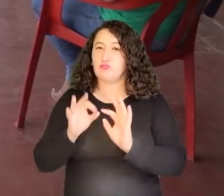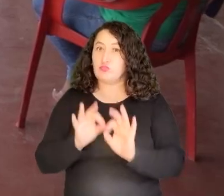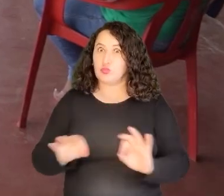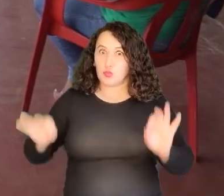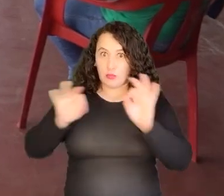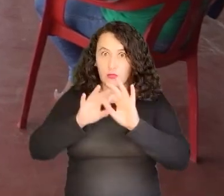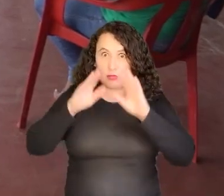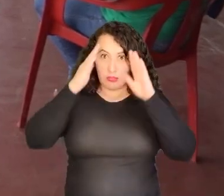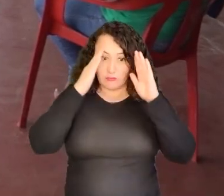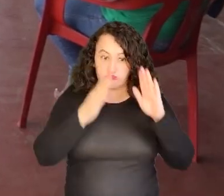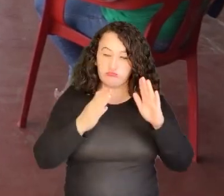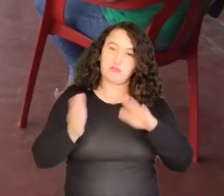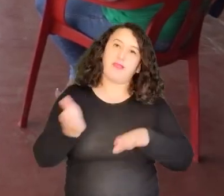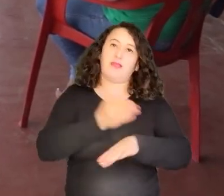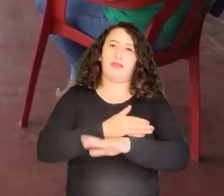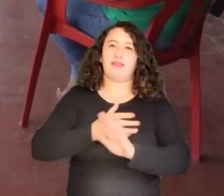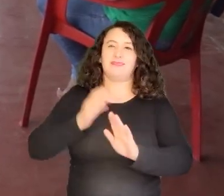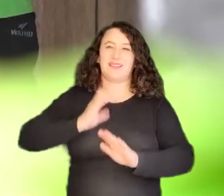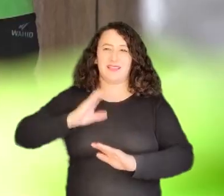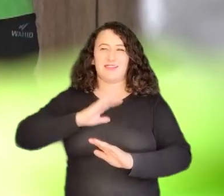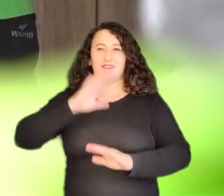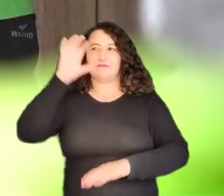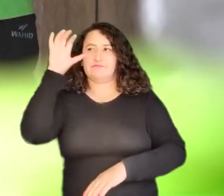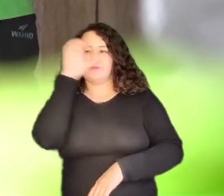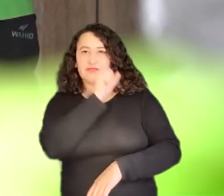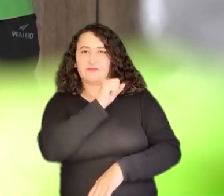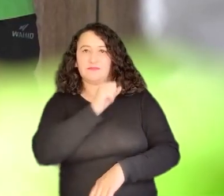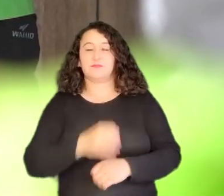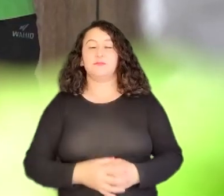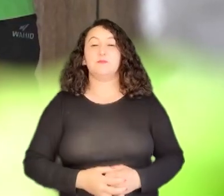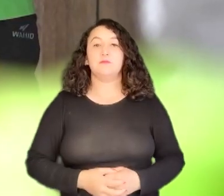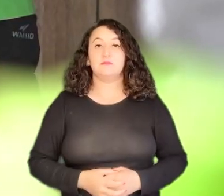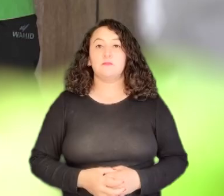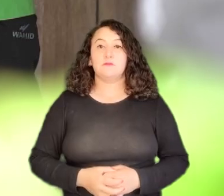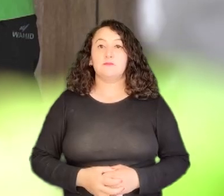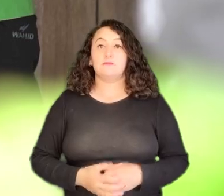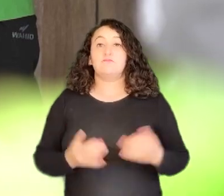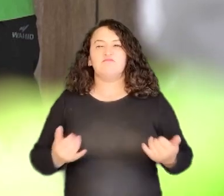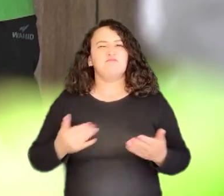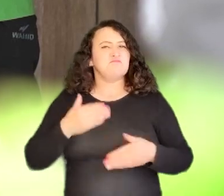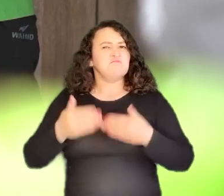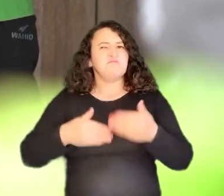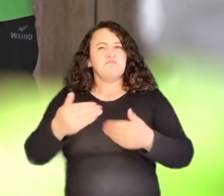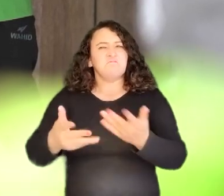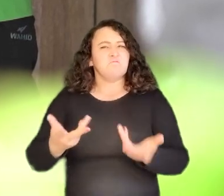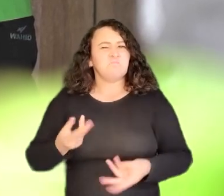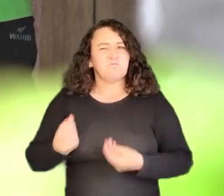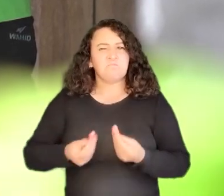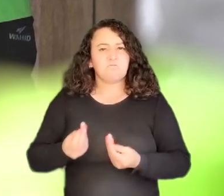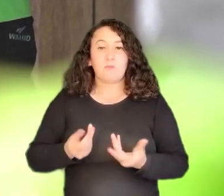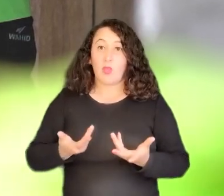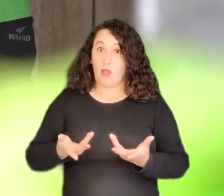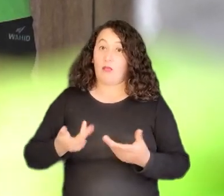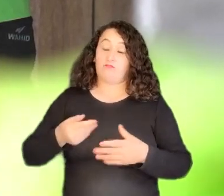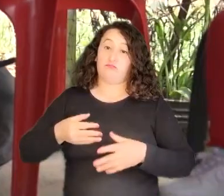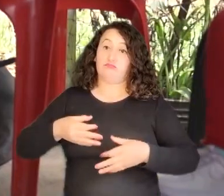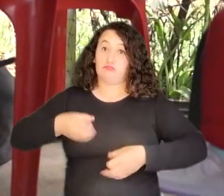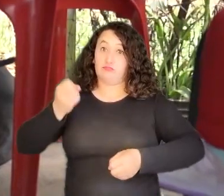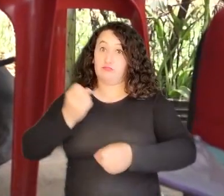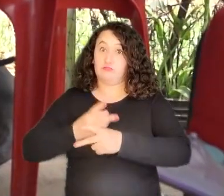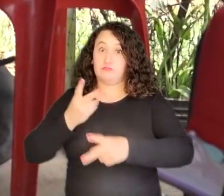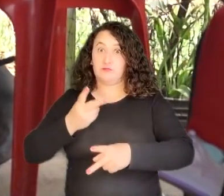descubrimos a través de la caracterización. Estamos haciendo la etapa de comunicación del riesgo